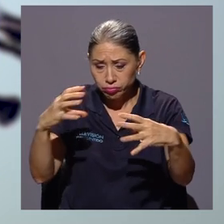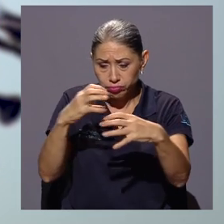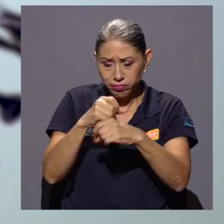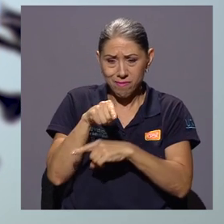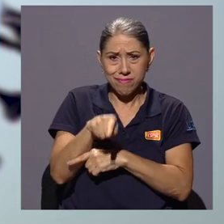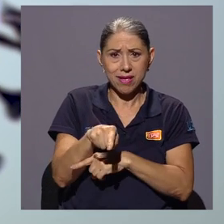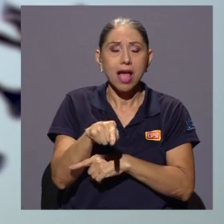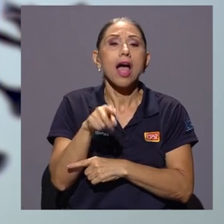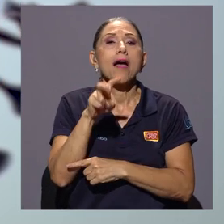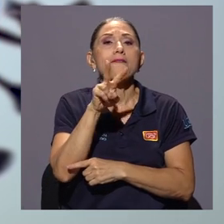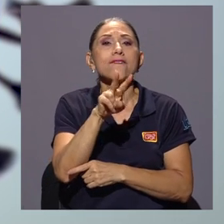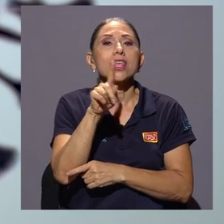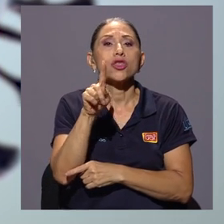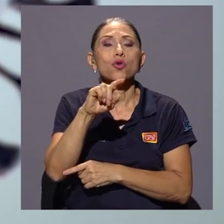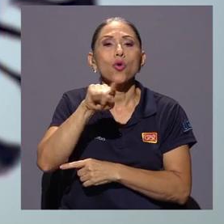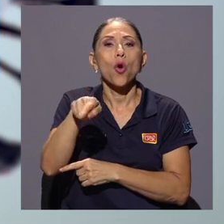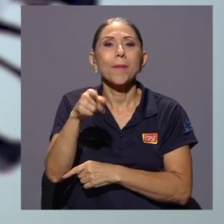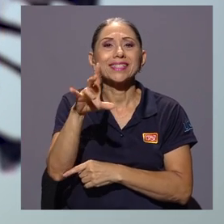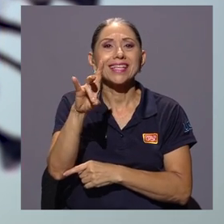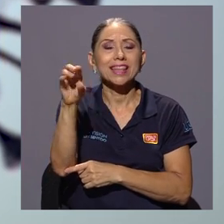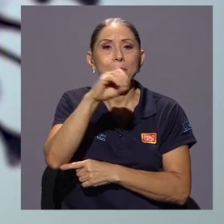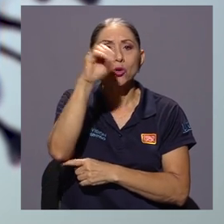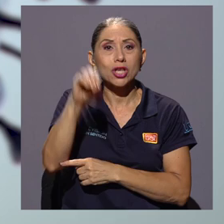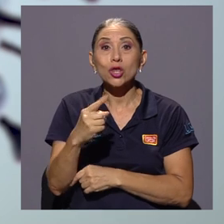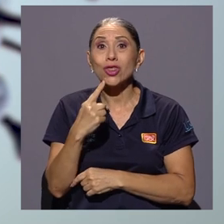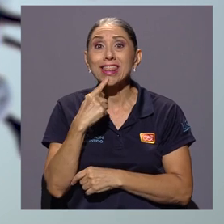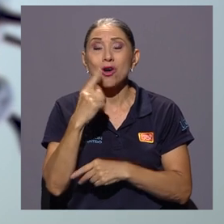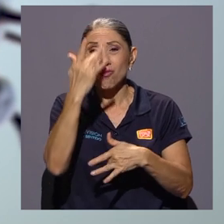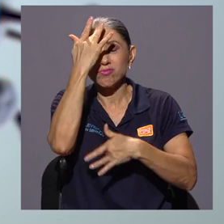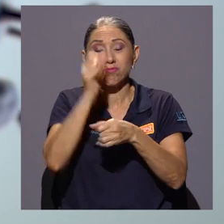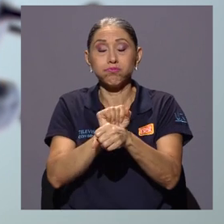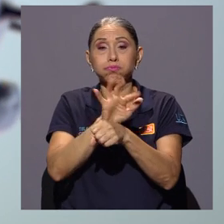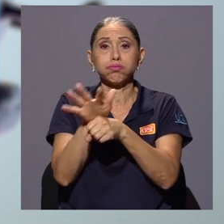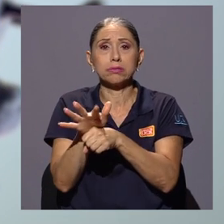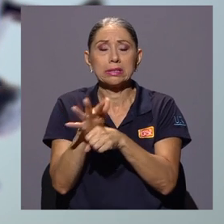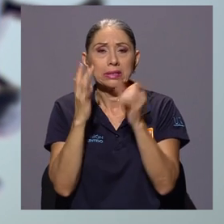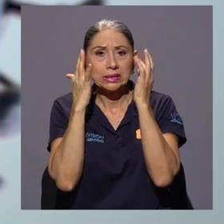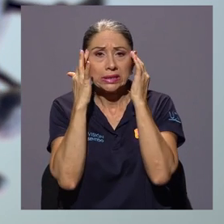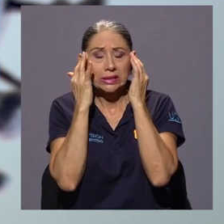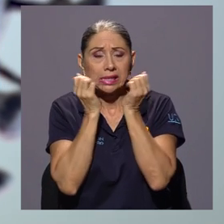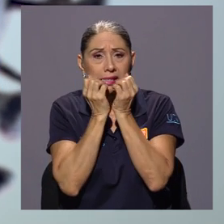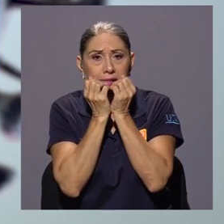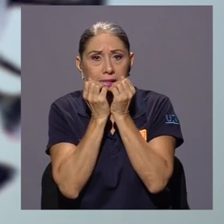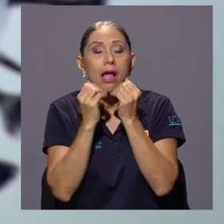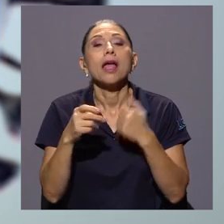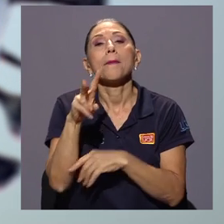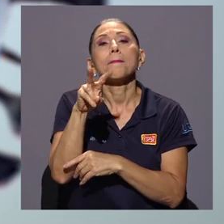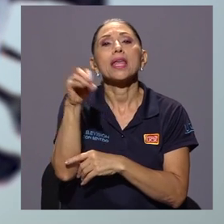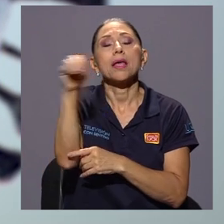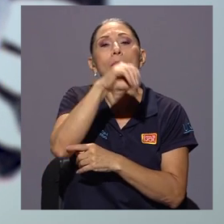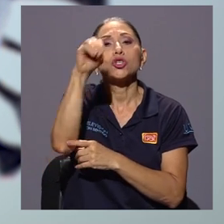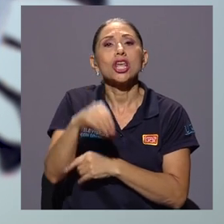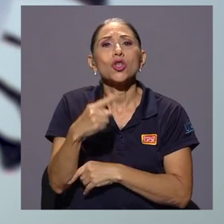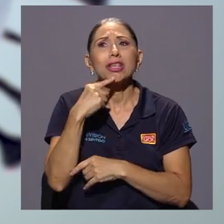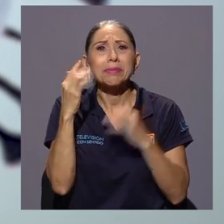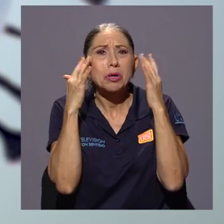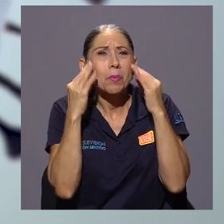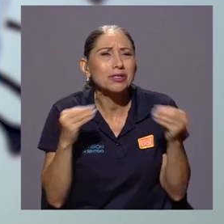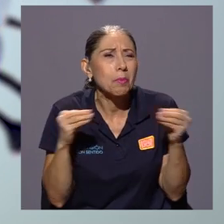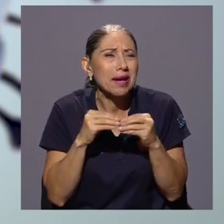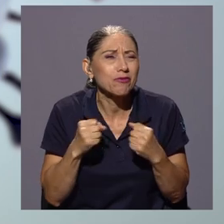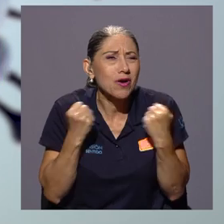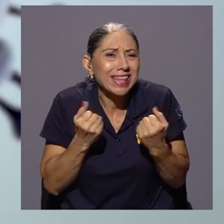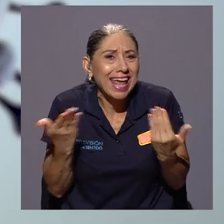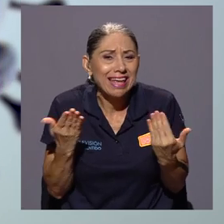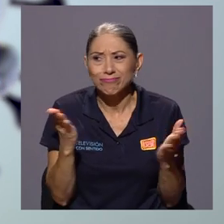este estudio, se encuentran que el 21,7% señaló al coronavirus como su principal preocupación, mientras que para el 20% es el